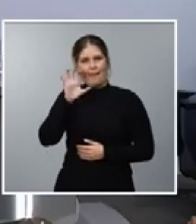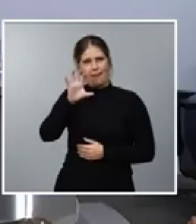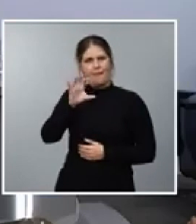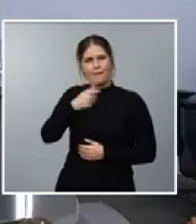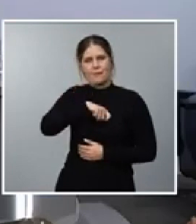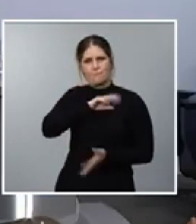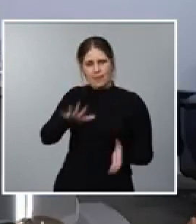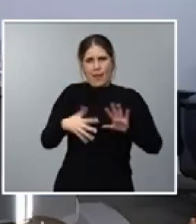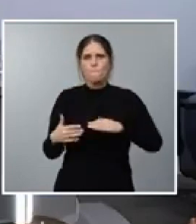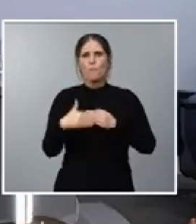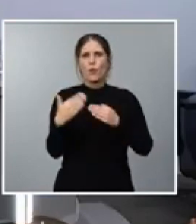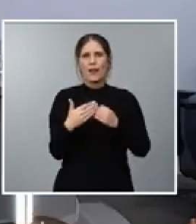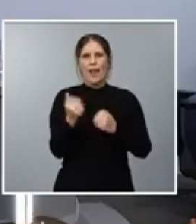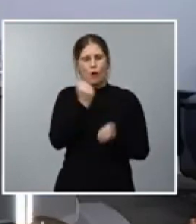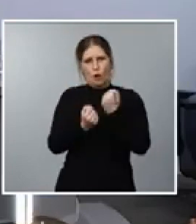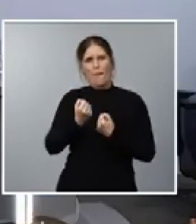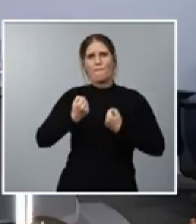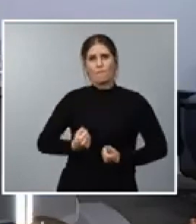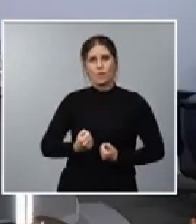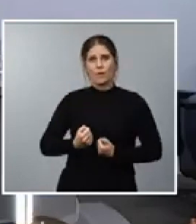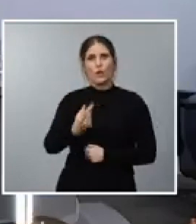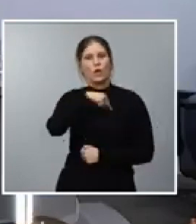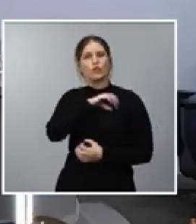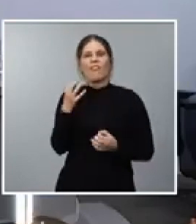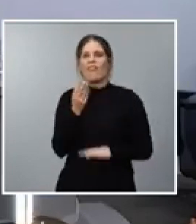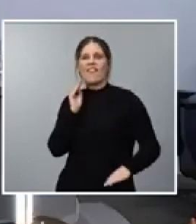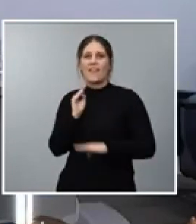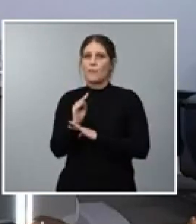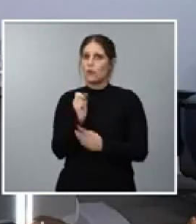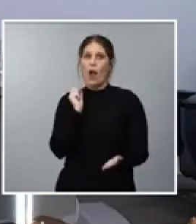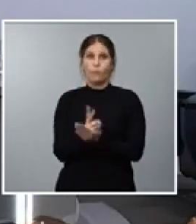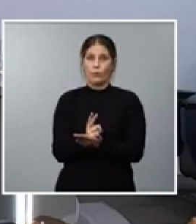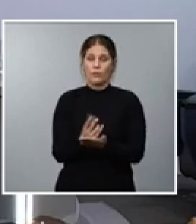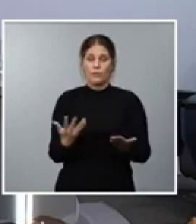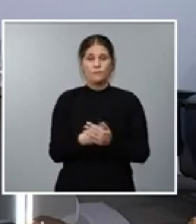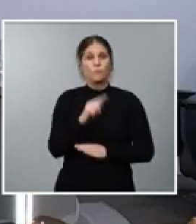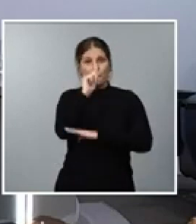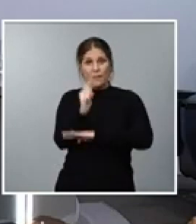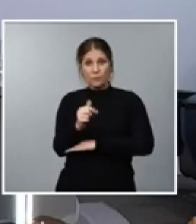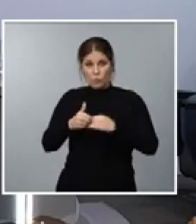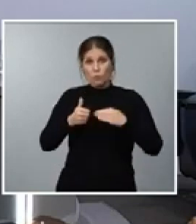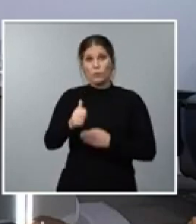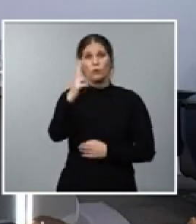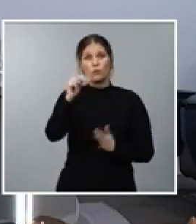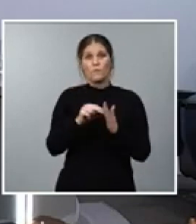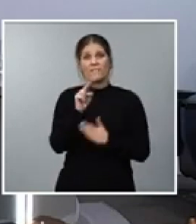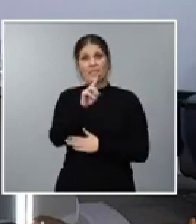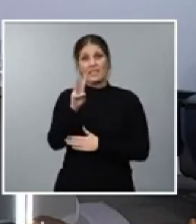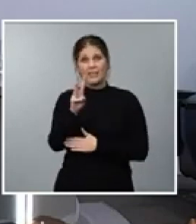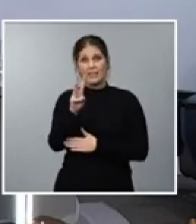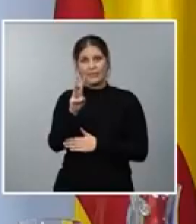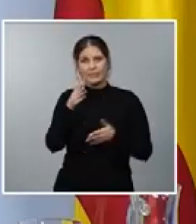fuerte económicamente, necesitamos apostar por la inversión. Los presupuestos 2023 van a destinar a